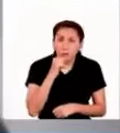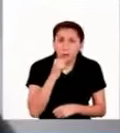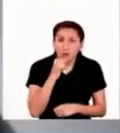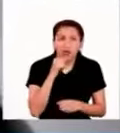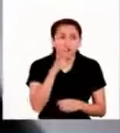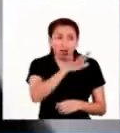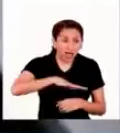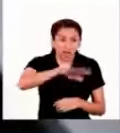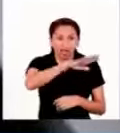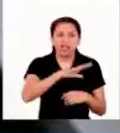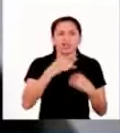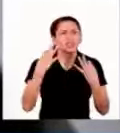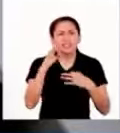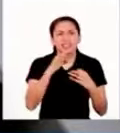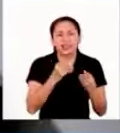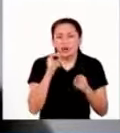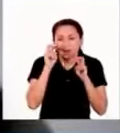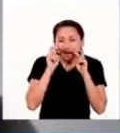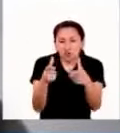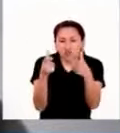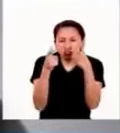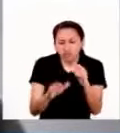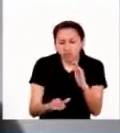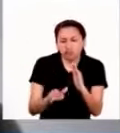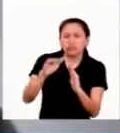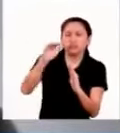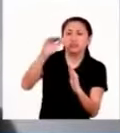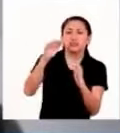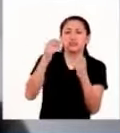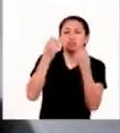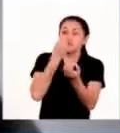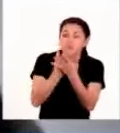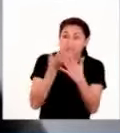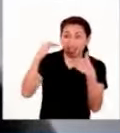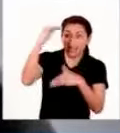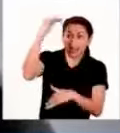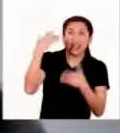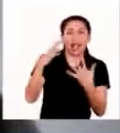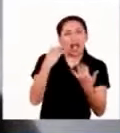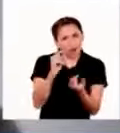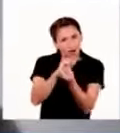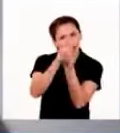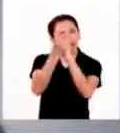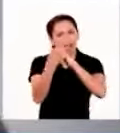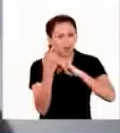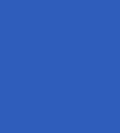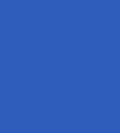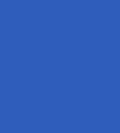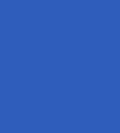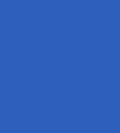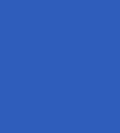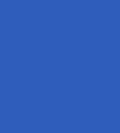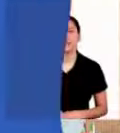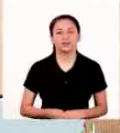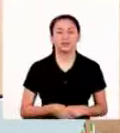ya que ellos hacen todo lo posible para que nosotros estemos bien. Y ahora es nuestro turno de estar con ellos.